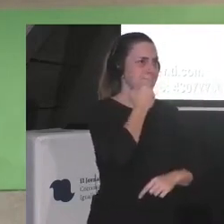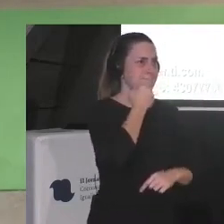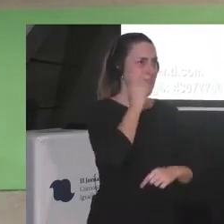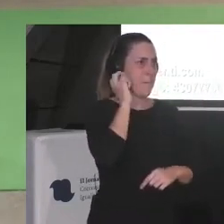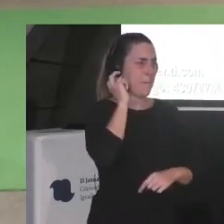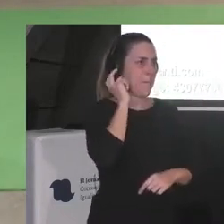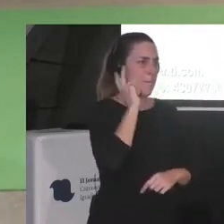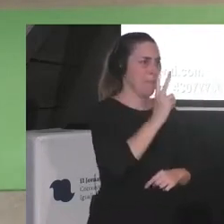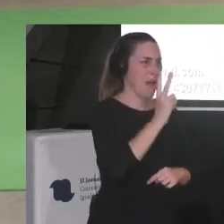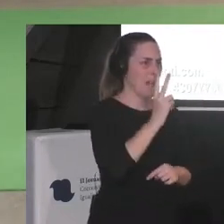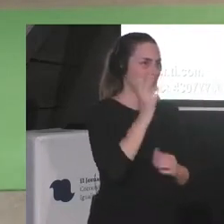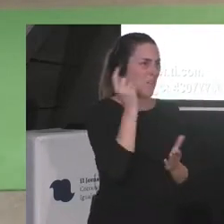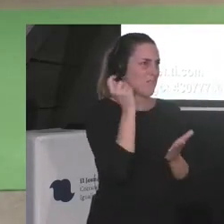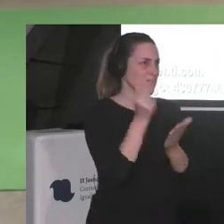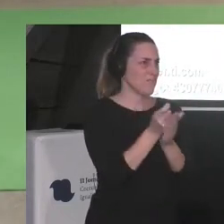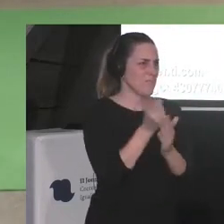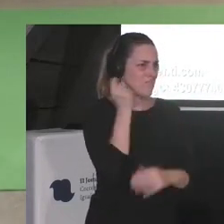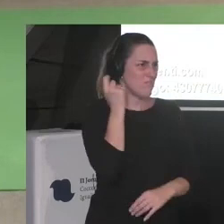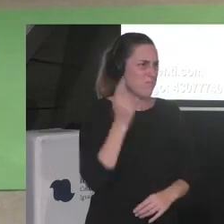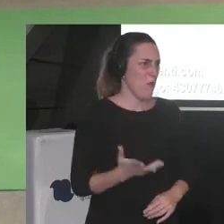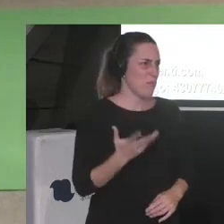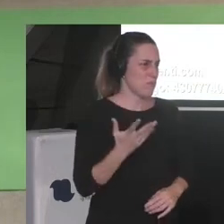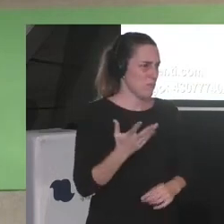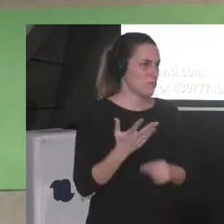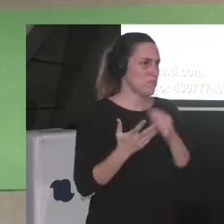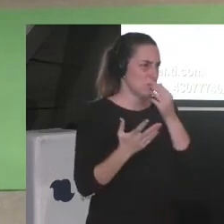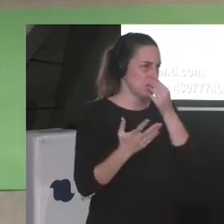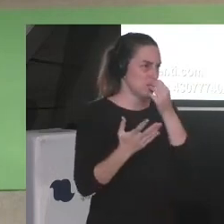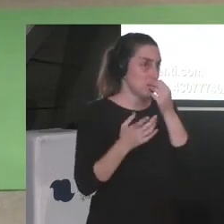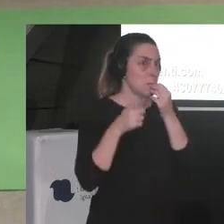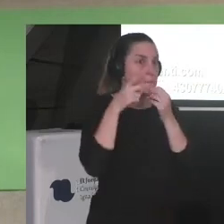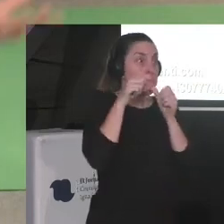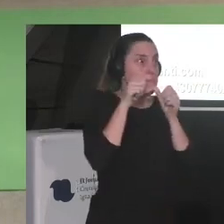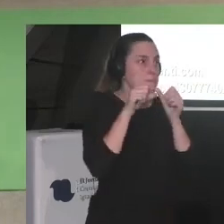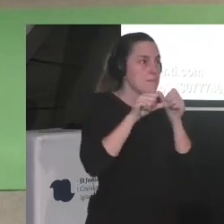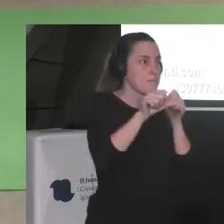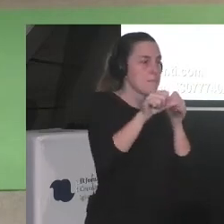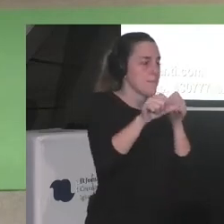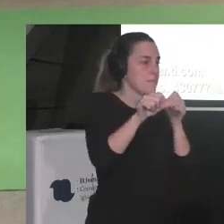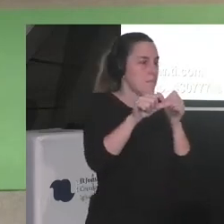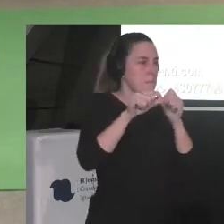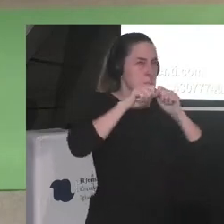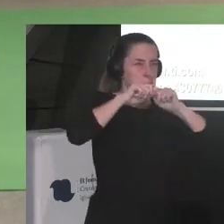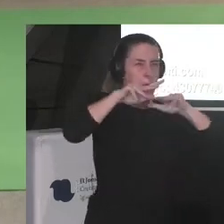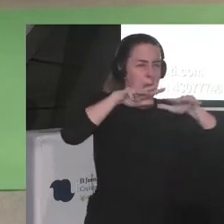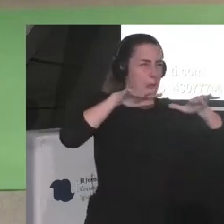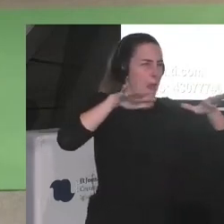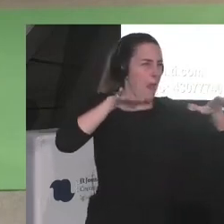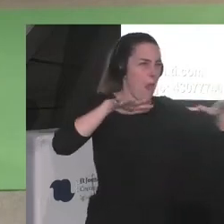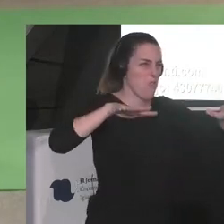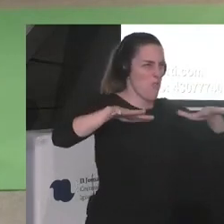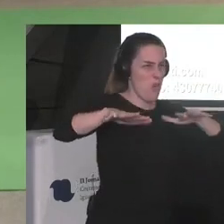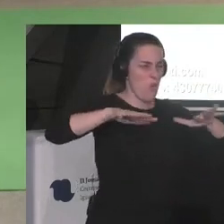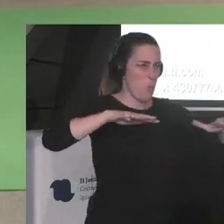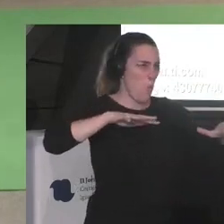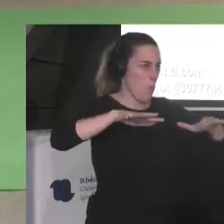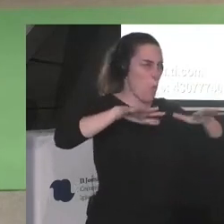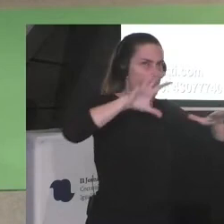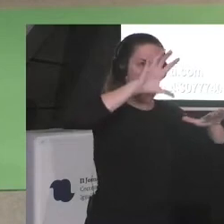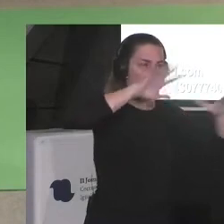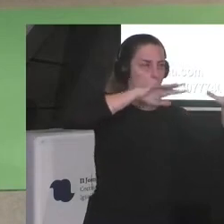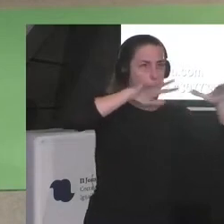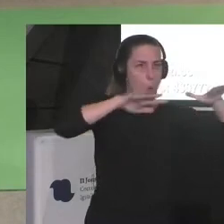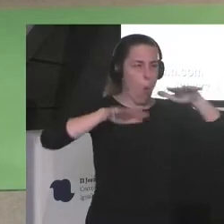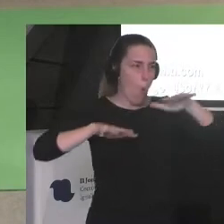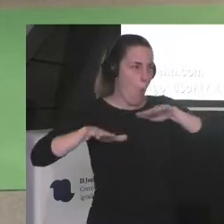metro ¿no? del billete y y enciende la mecha y eso se vuelve algo que que ocupa todo el país